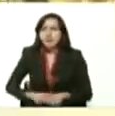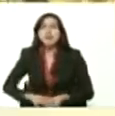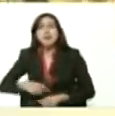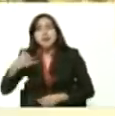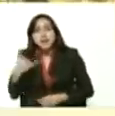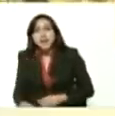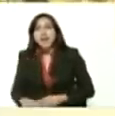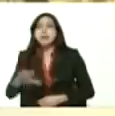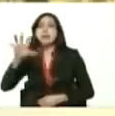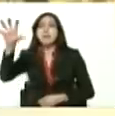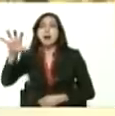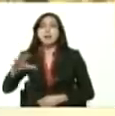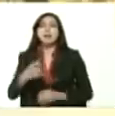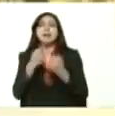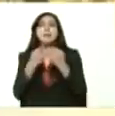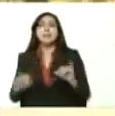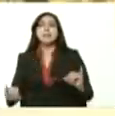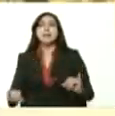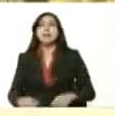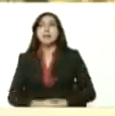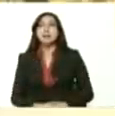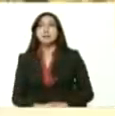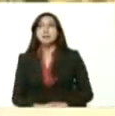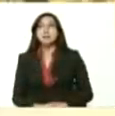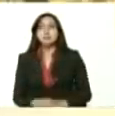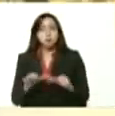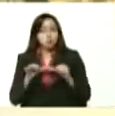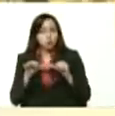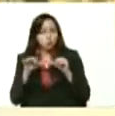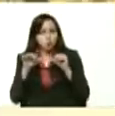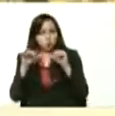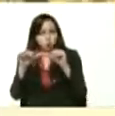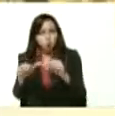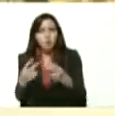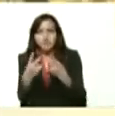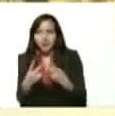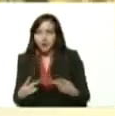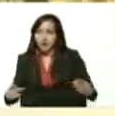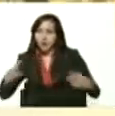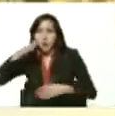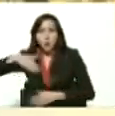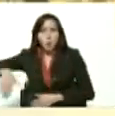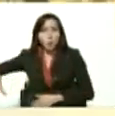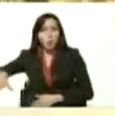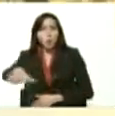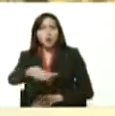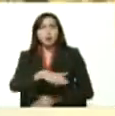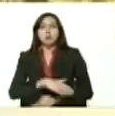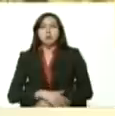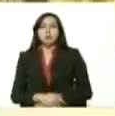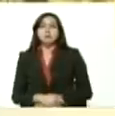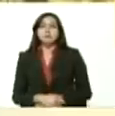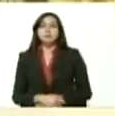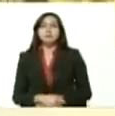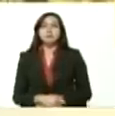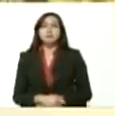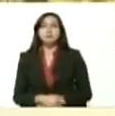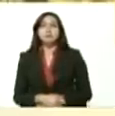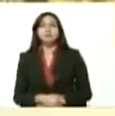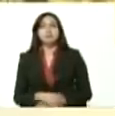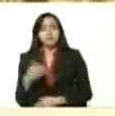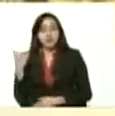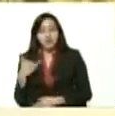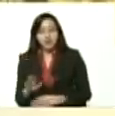patria ir avanzando en los valores un pueblo de valores y